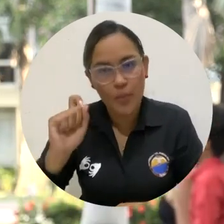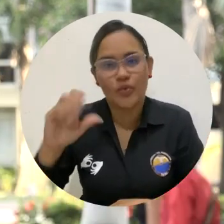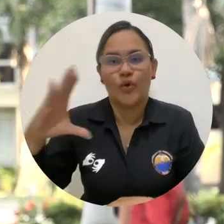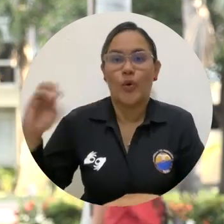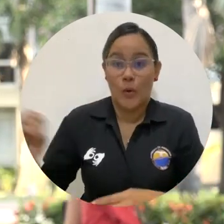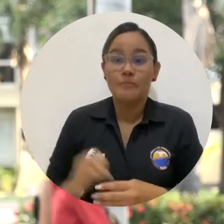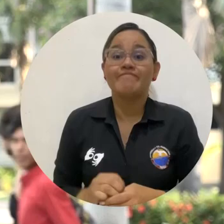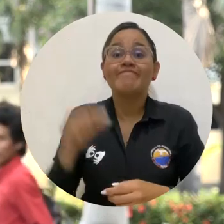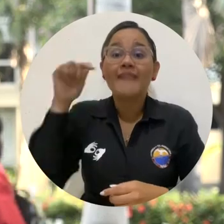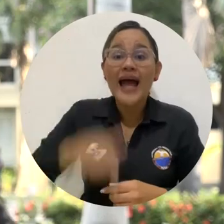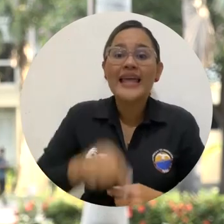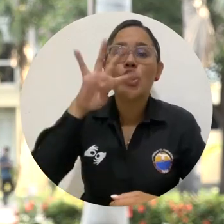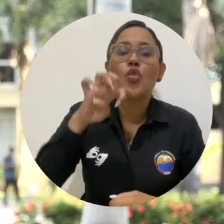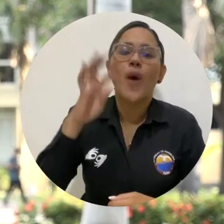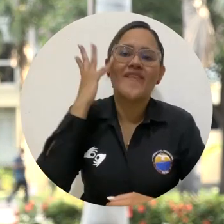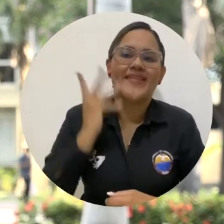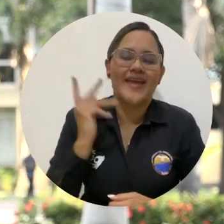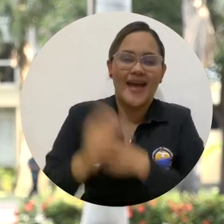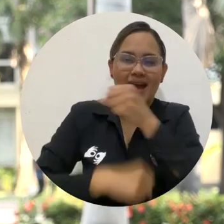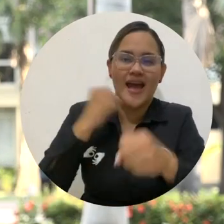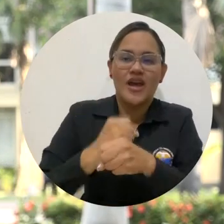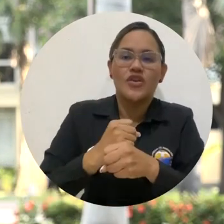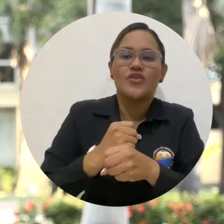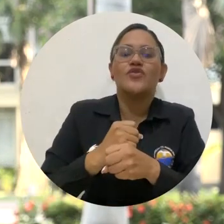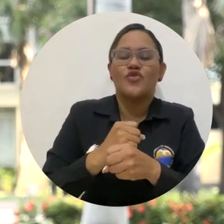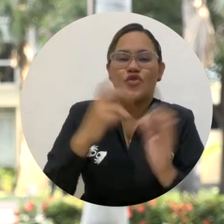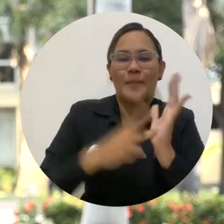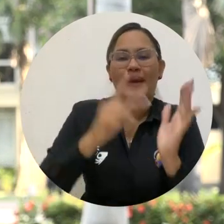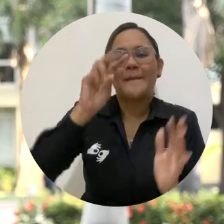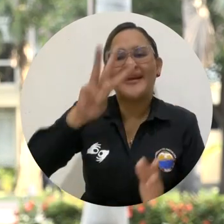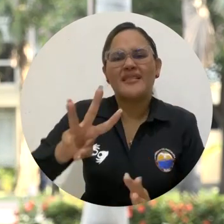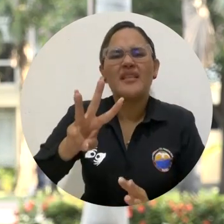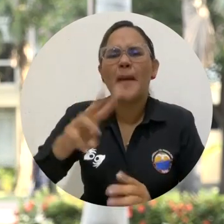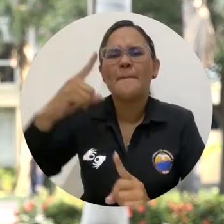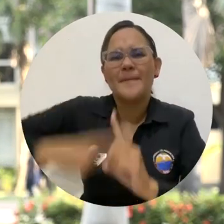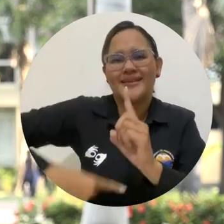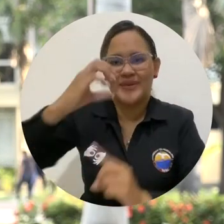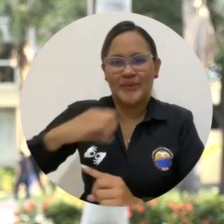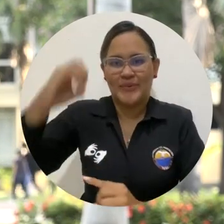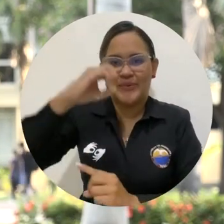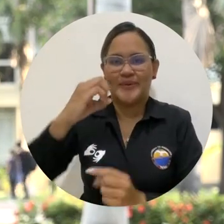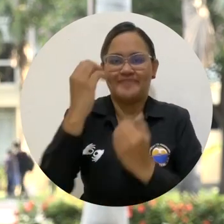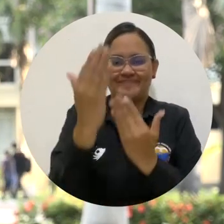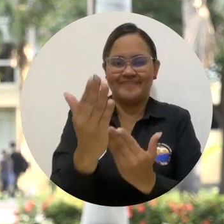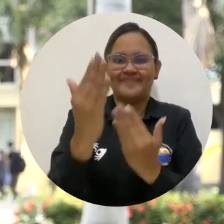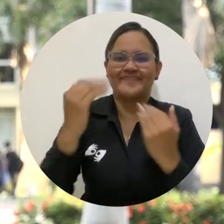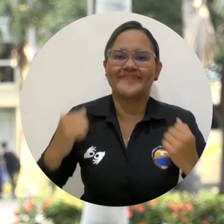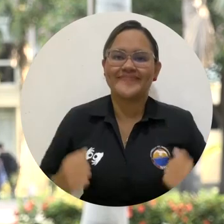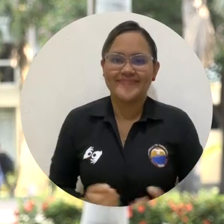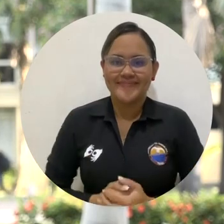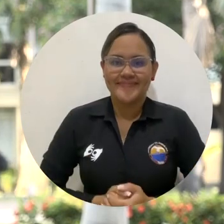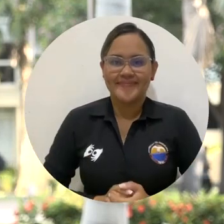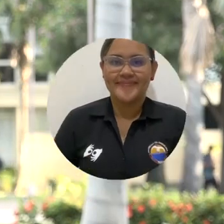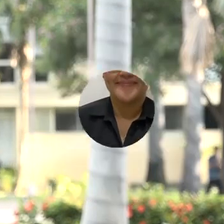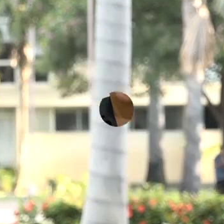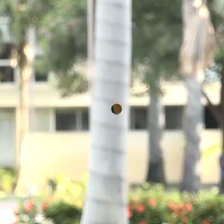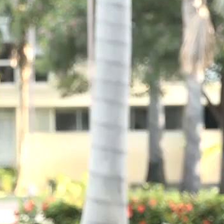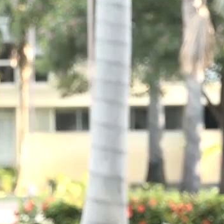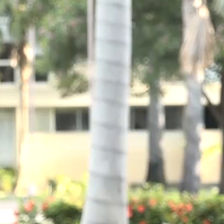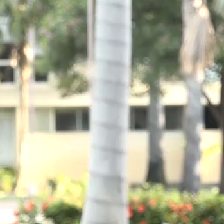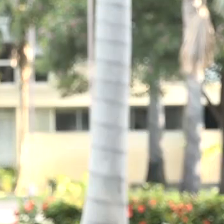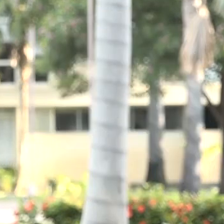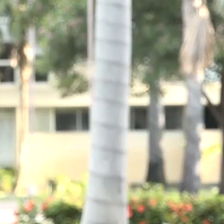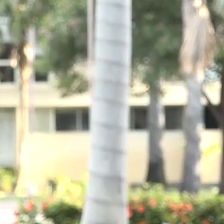.co Dado en Santa Marta, Distrito Turístico, Cultural e Histórico, a los nueve días del mes de octubre de